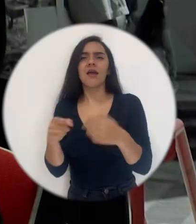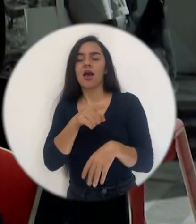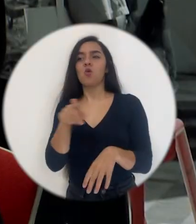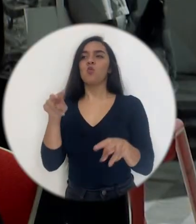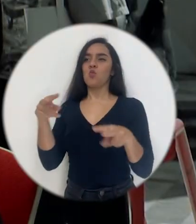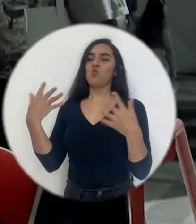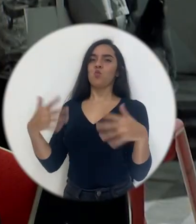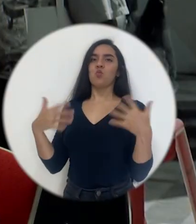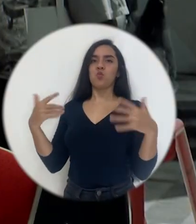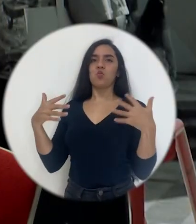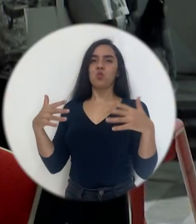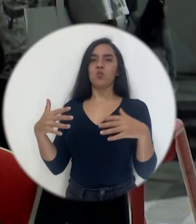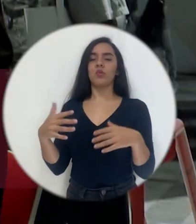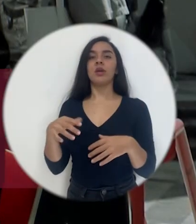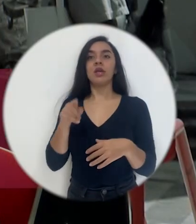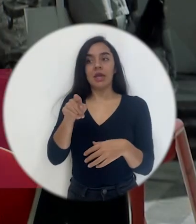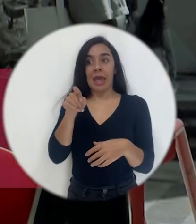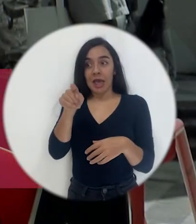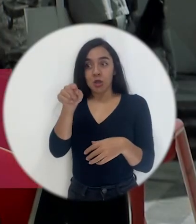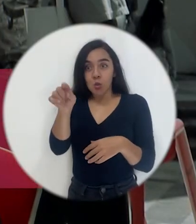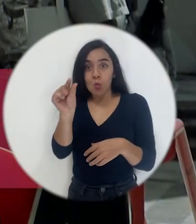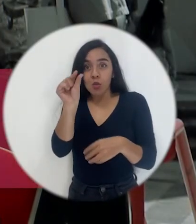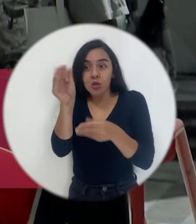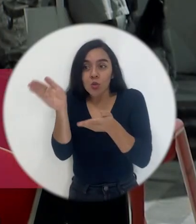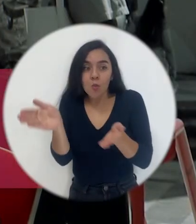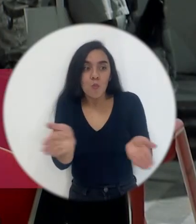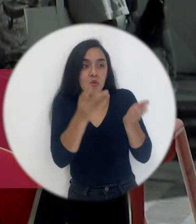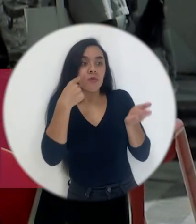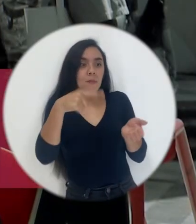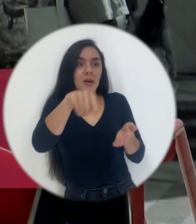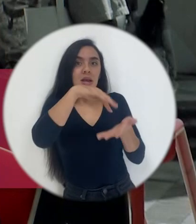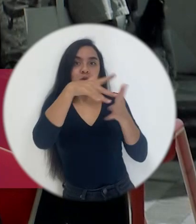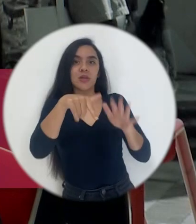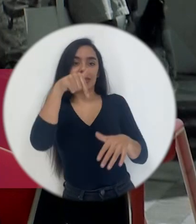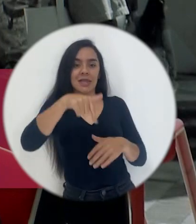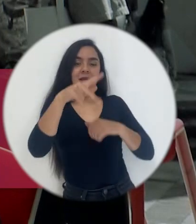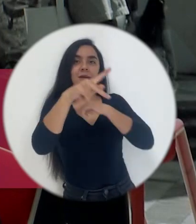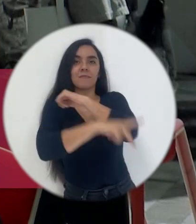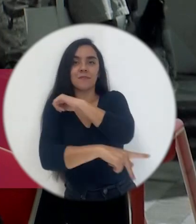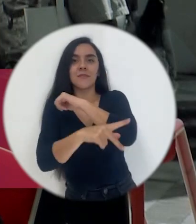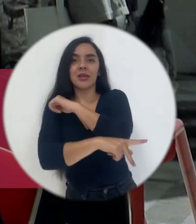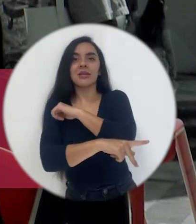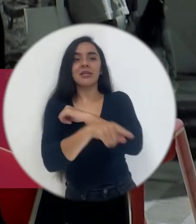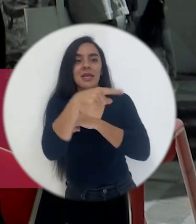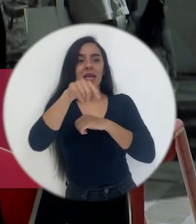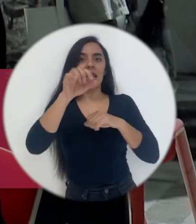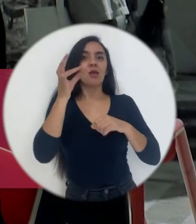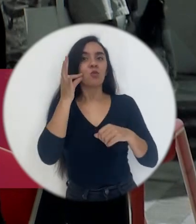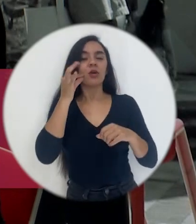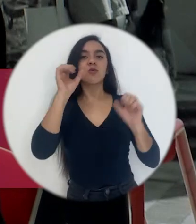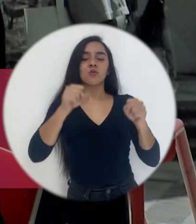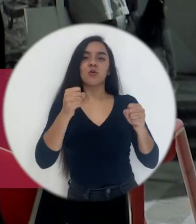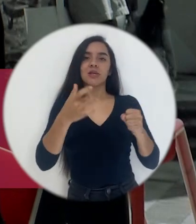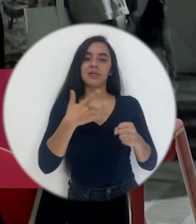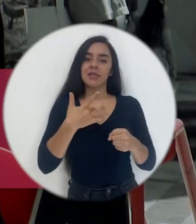que podamos promover un poquito y que los mismos estudiantes de nuestro país puedan despertar ese gusanito ahora